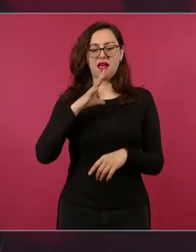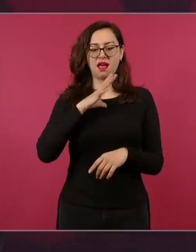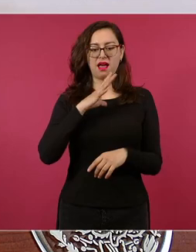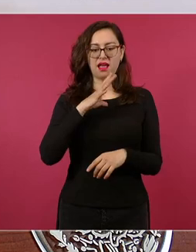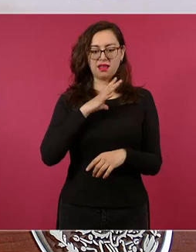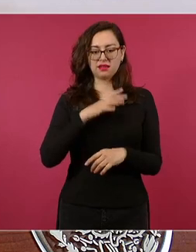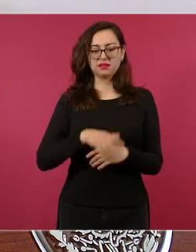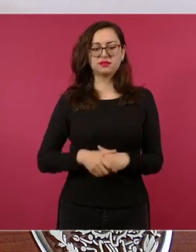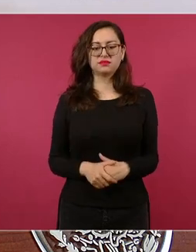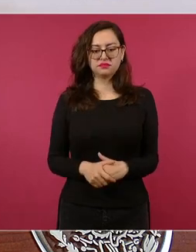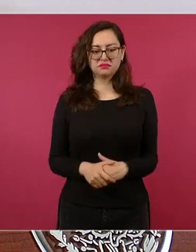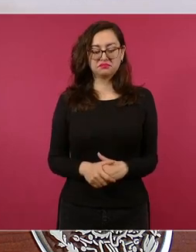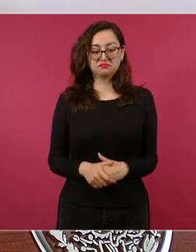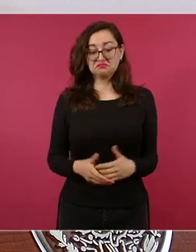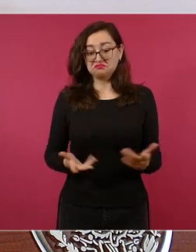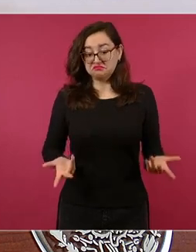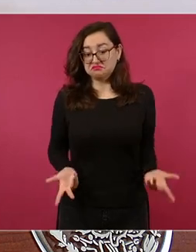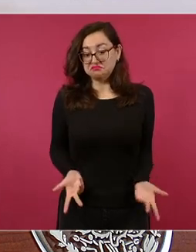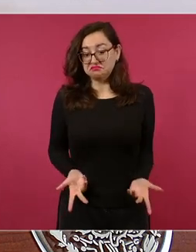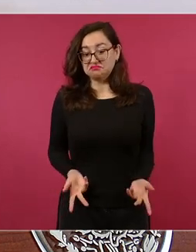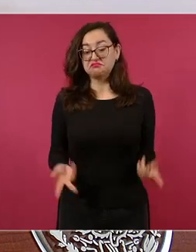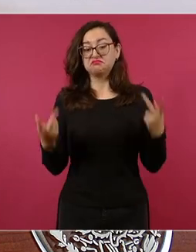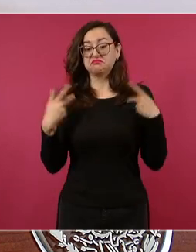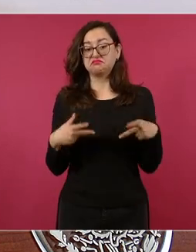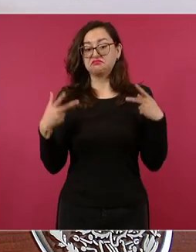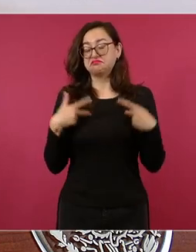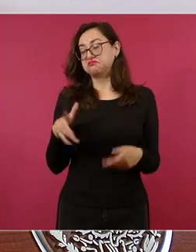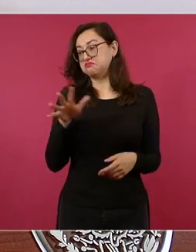y como tenemos un pueblo muy consciente